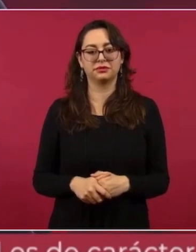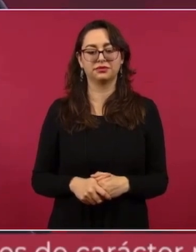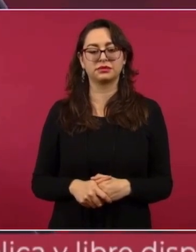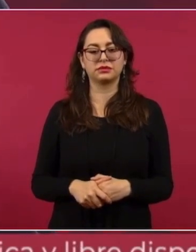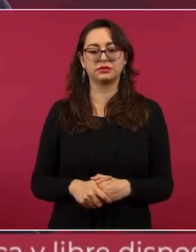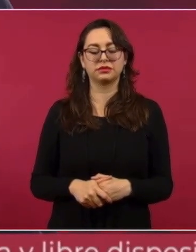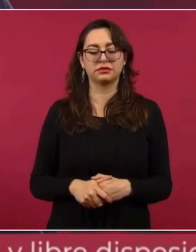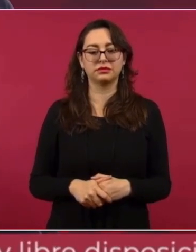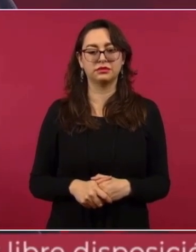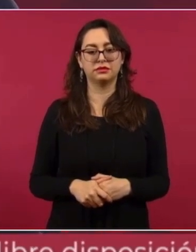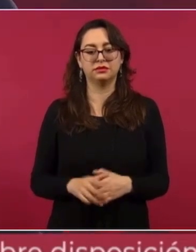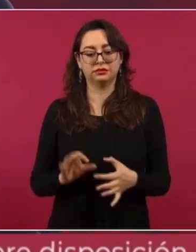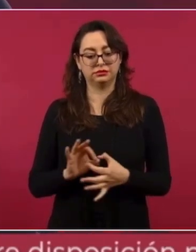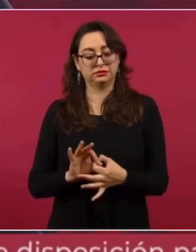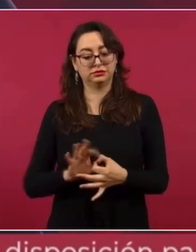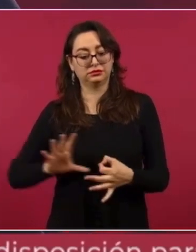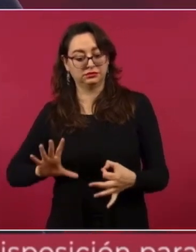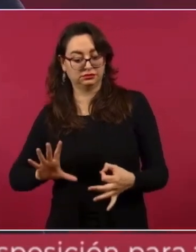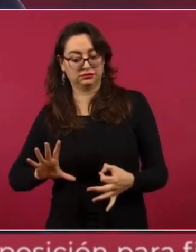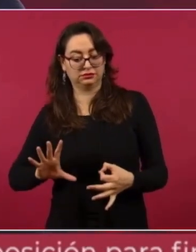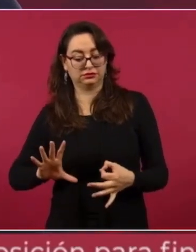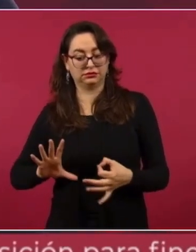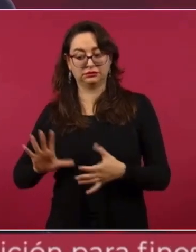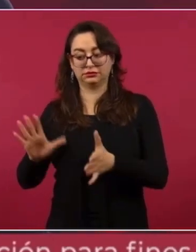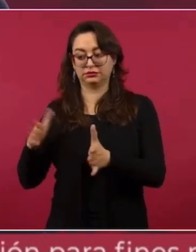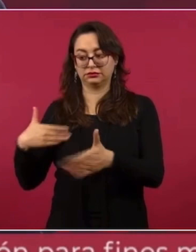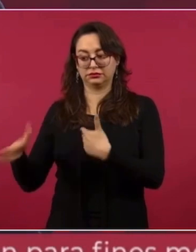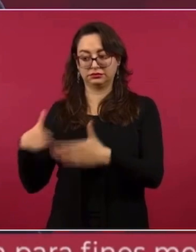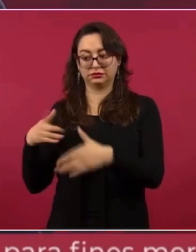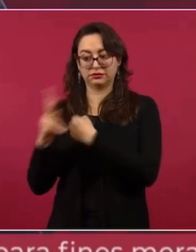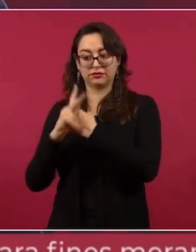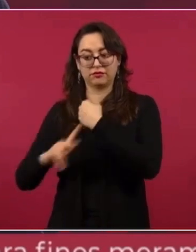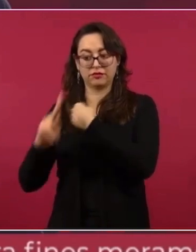Colombia y se hace el canal.